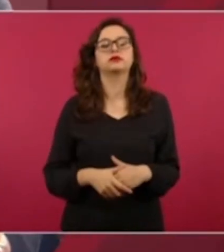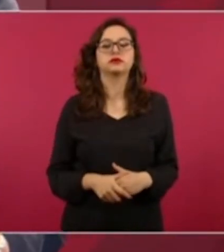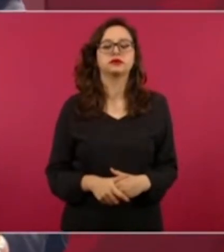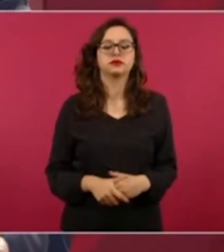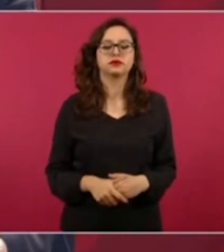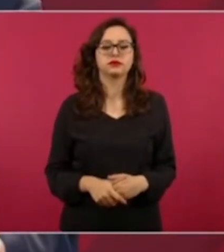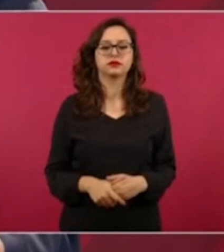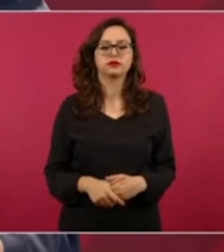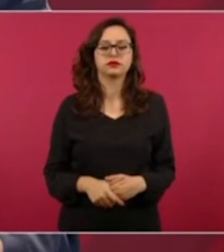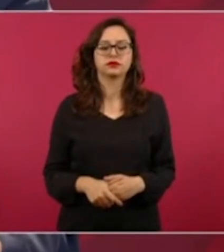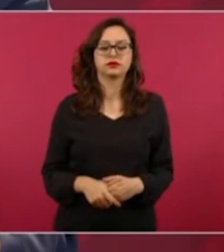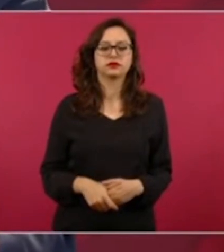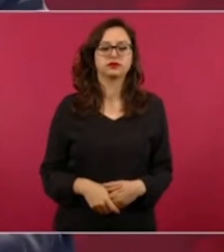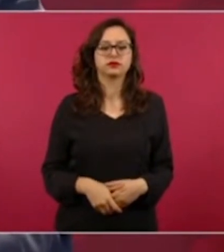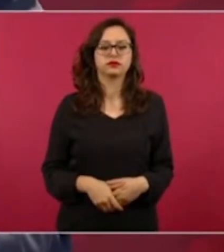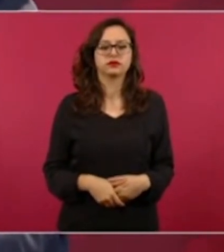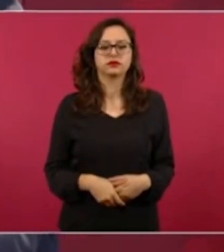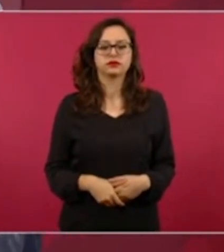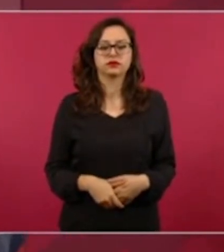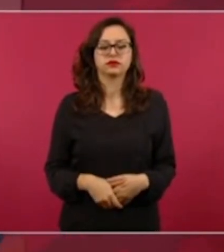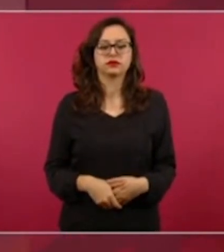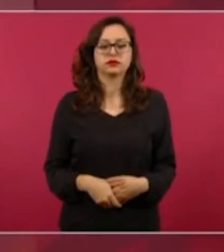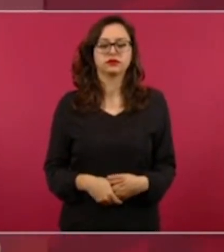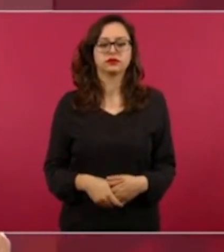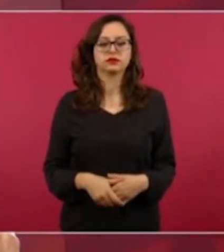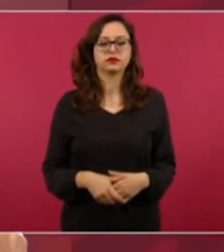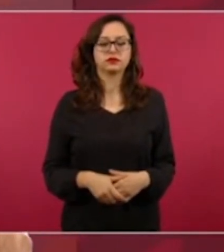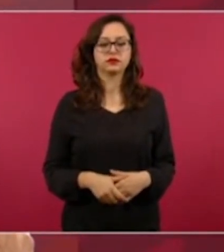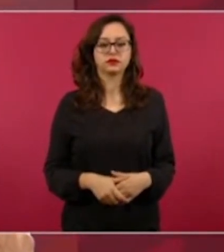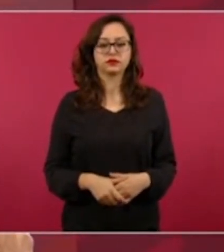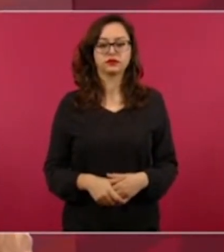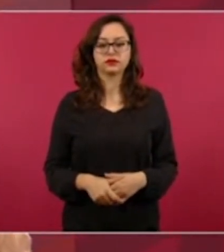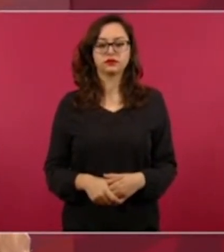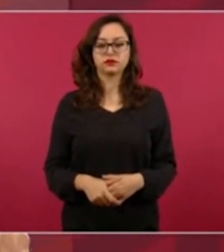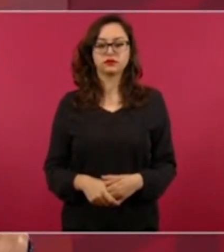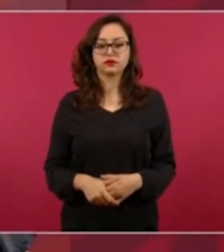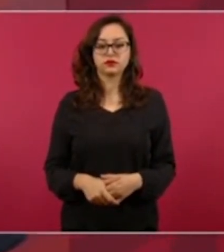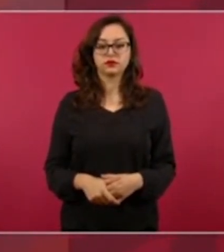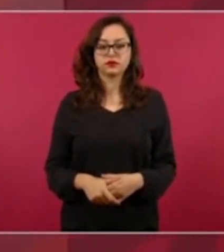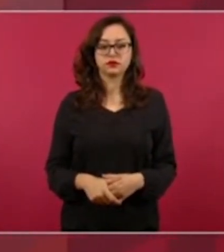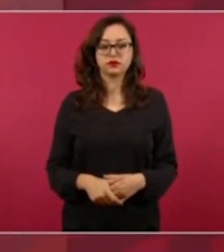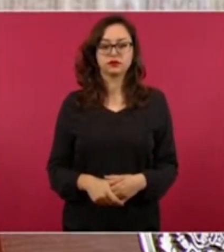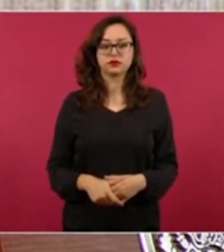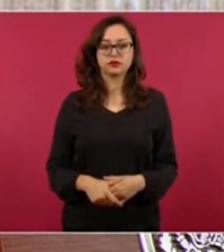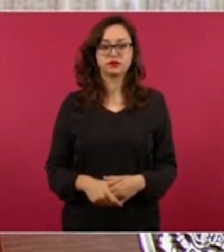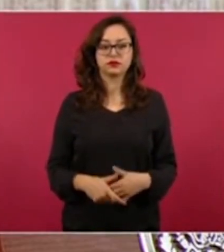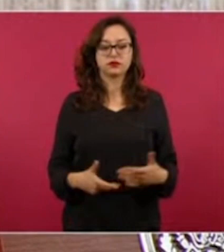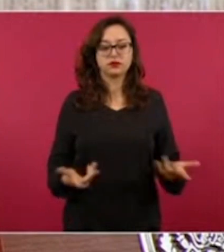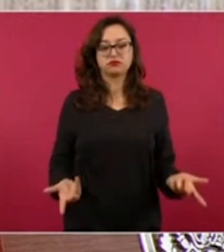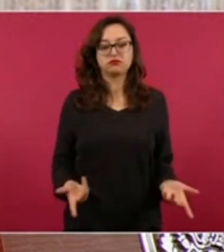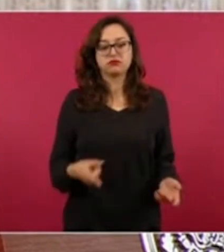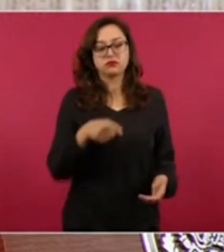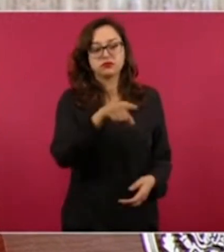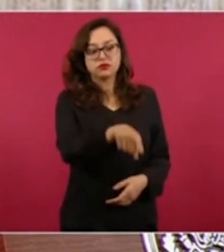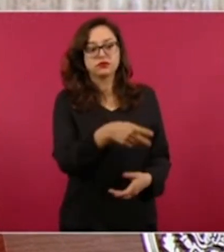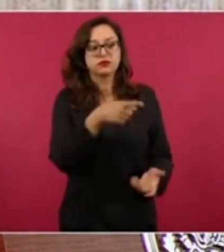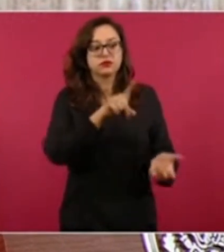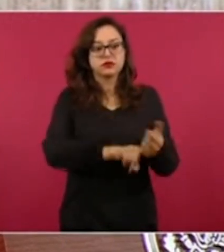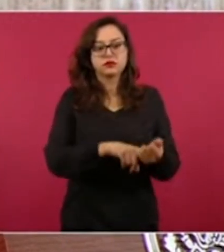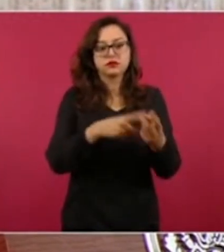sobre la realidad que se hacen en Televisa,